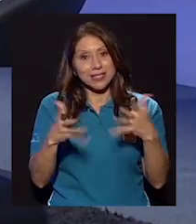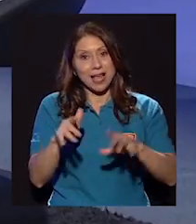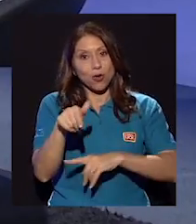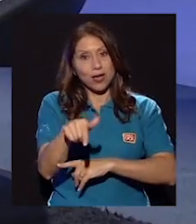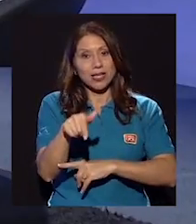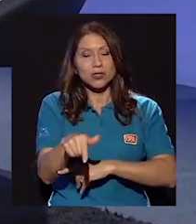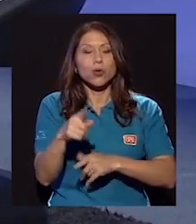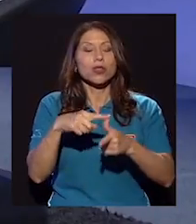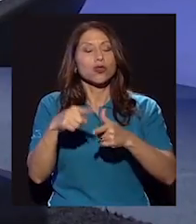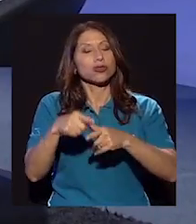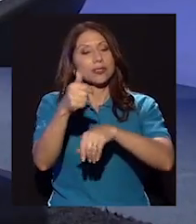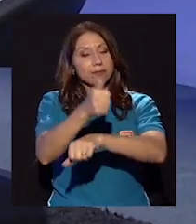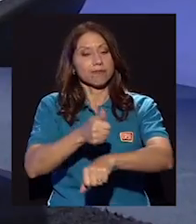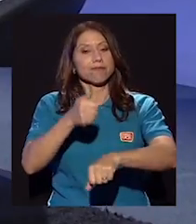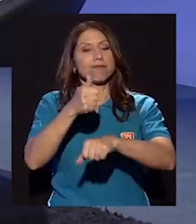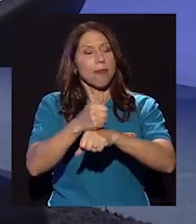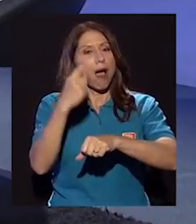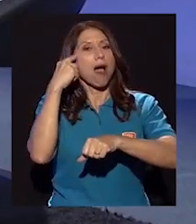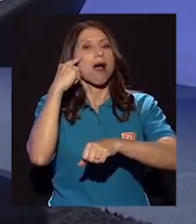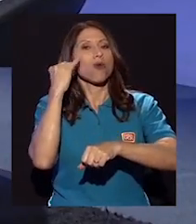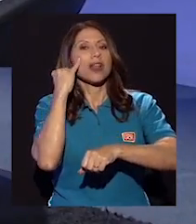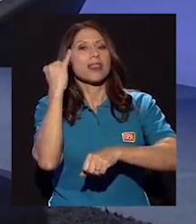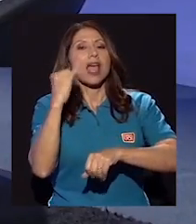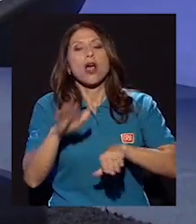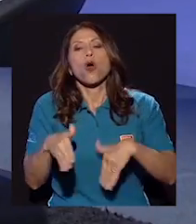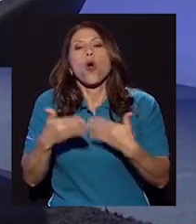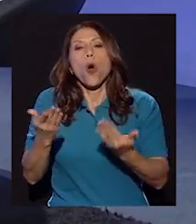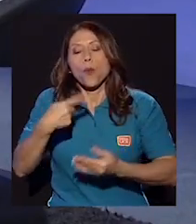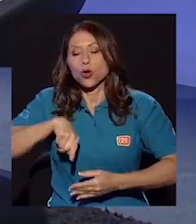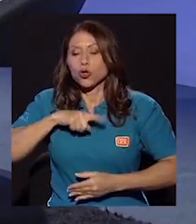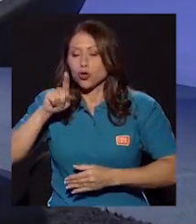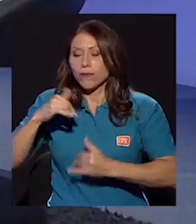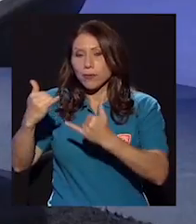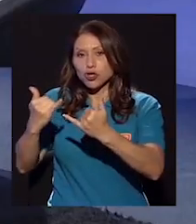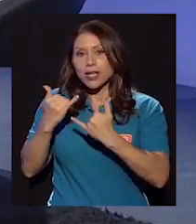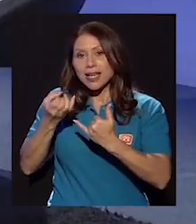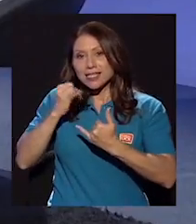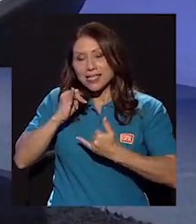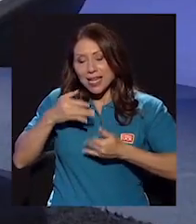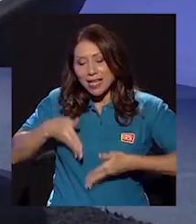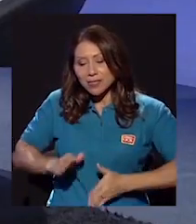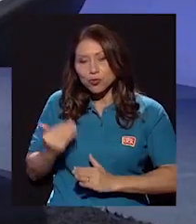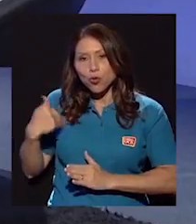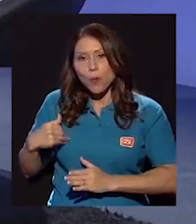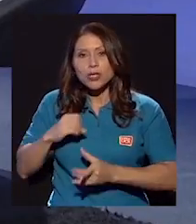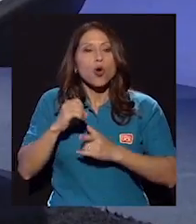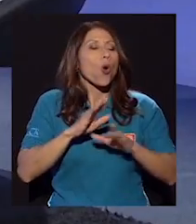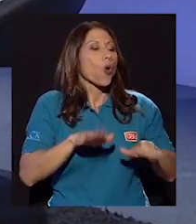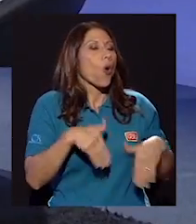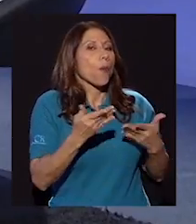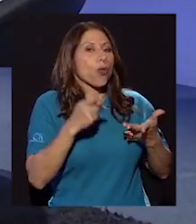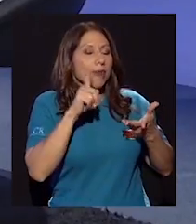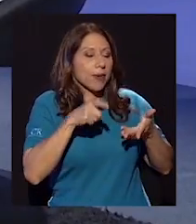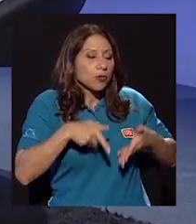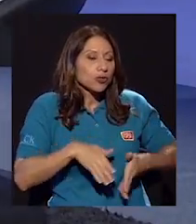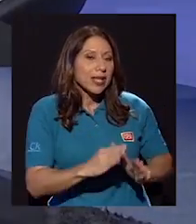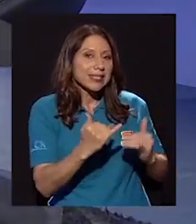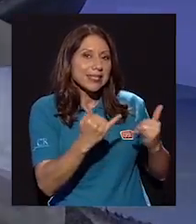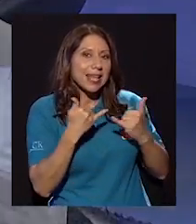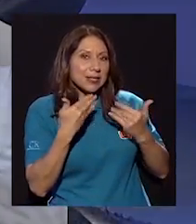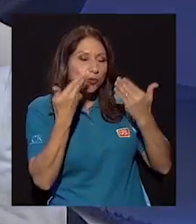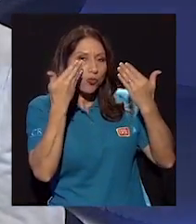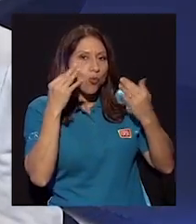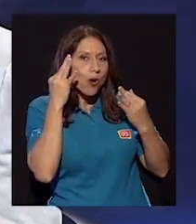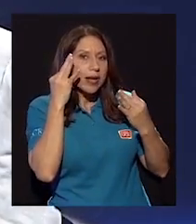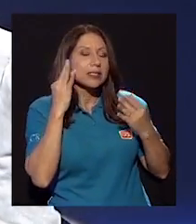sobre eso se construye una idea de cómo debemos de ser si nacemos hombres y cómo debemos de ser si nacemos mujeres, sobre todo cómo debemos